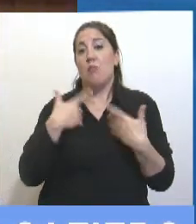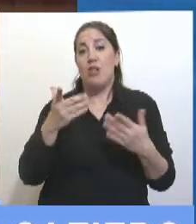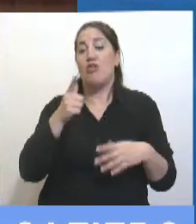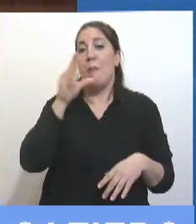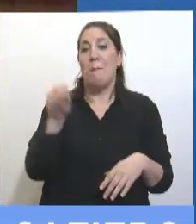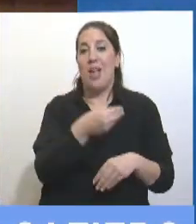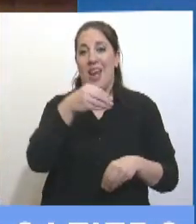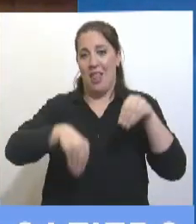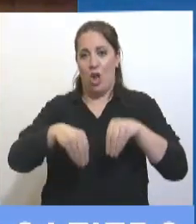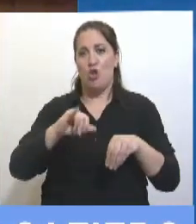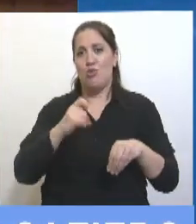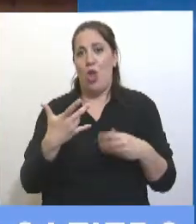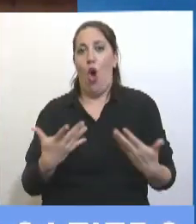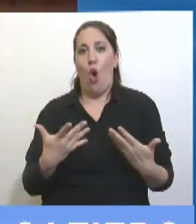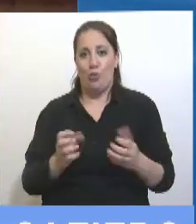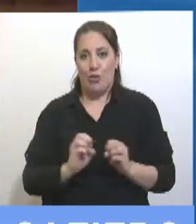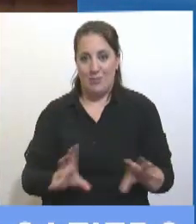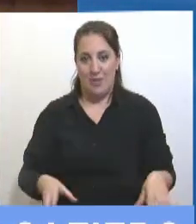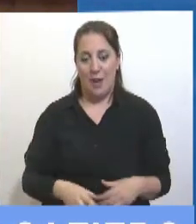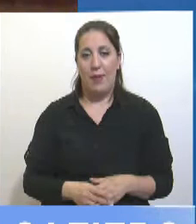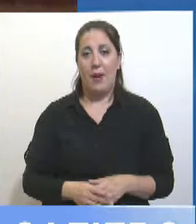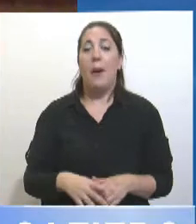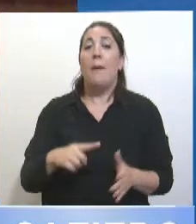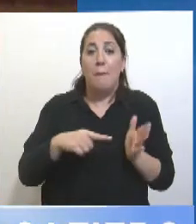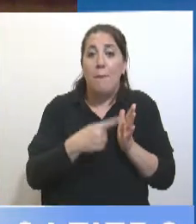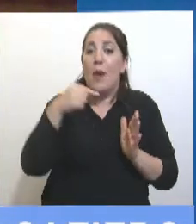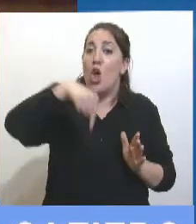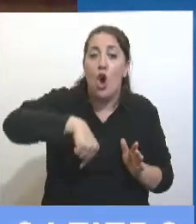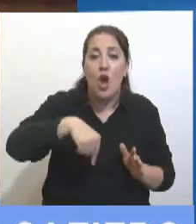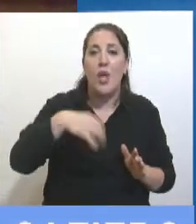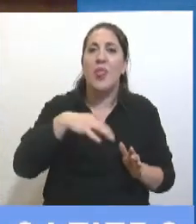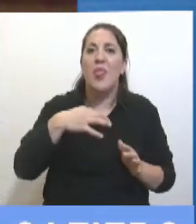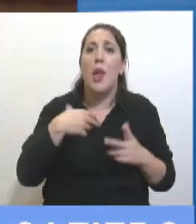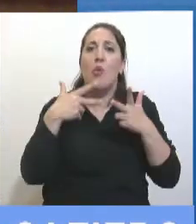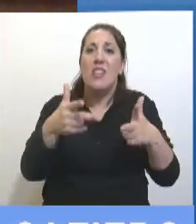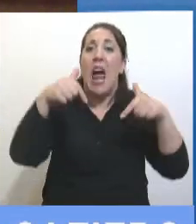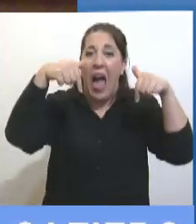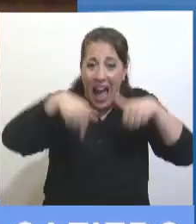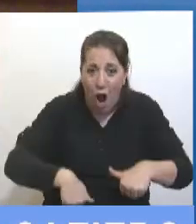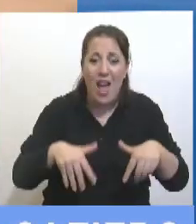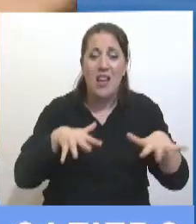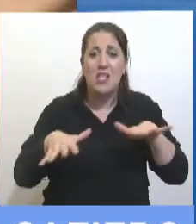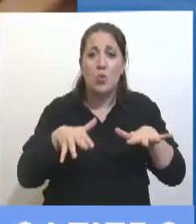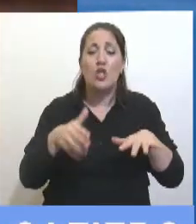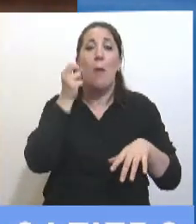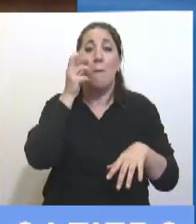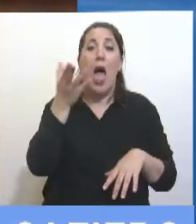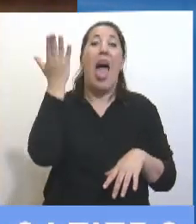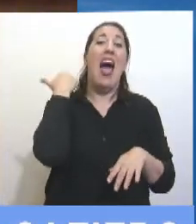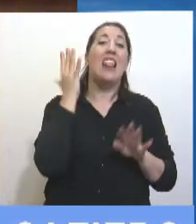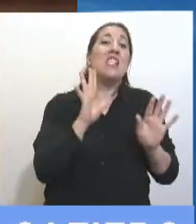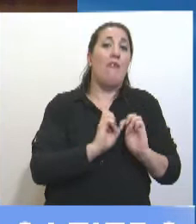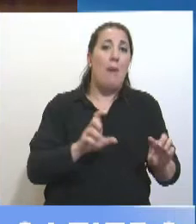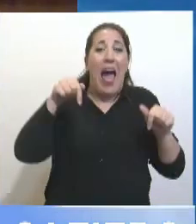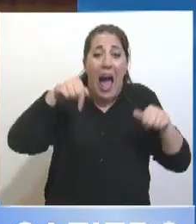Obviamente que estábamos mal. Pero hoy debo decir que estábamos peor. Antes estábamos mal y ahora estamos